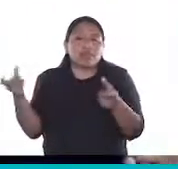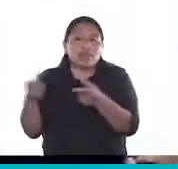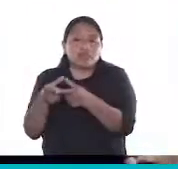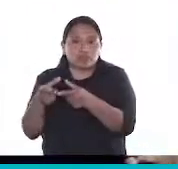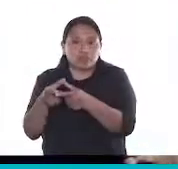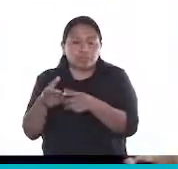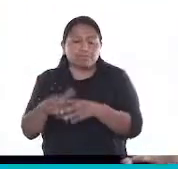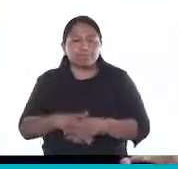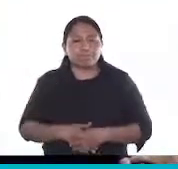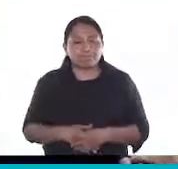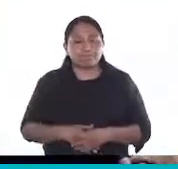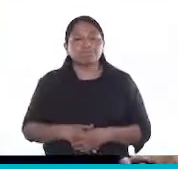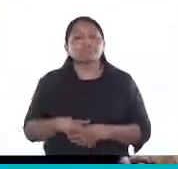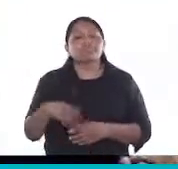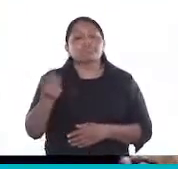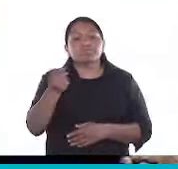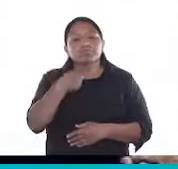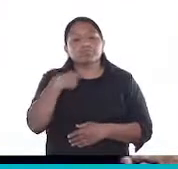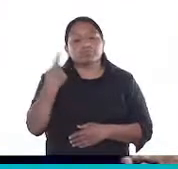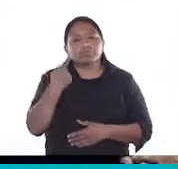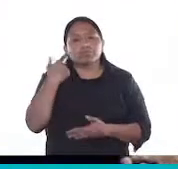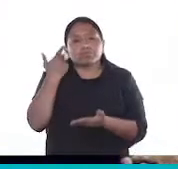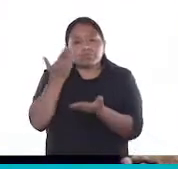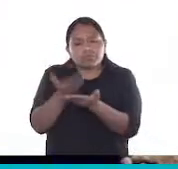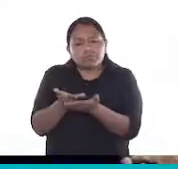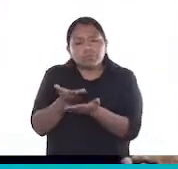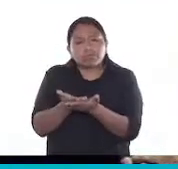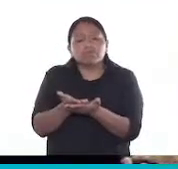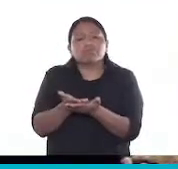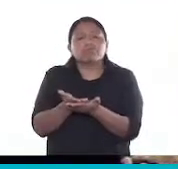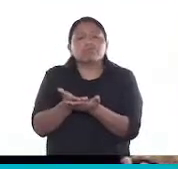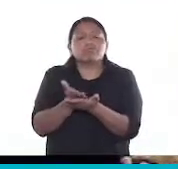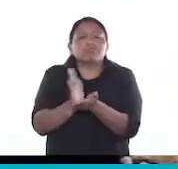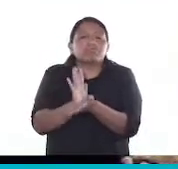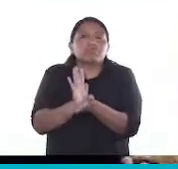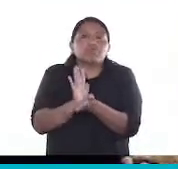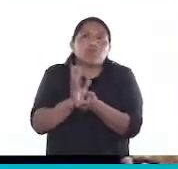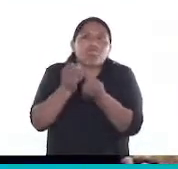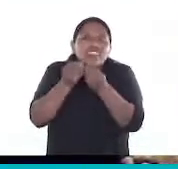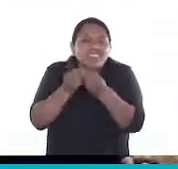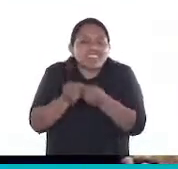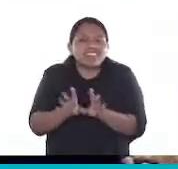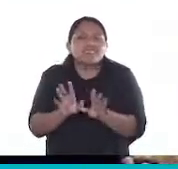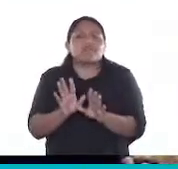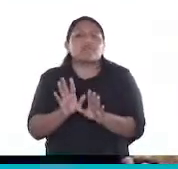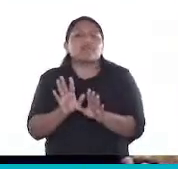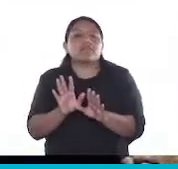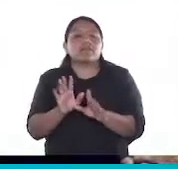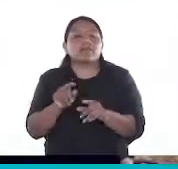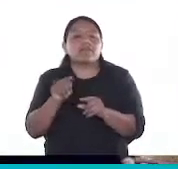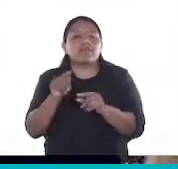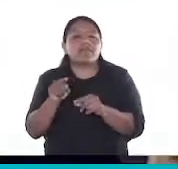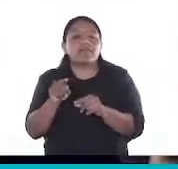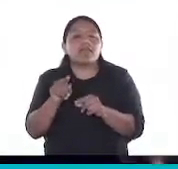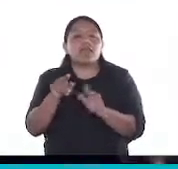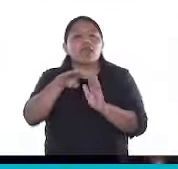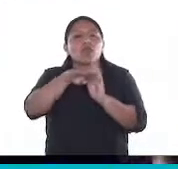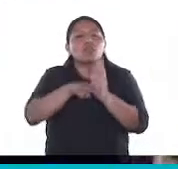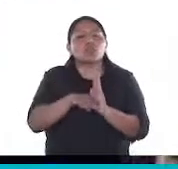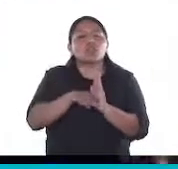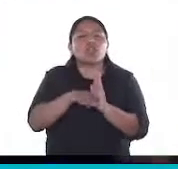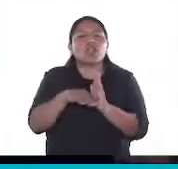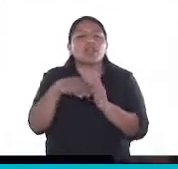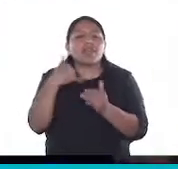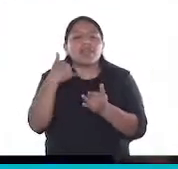Lo que hemos presentado es una iniciativa para derogar el protocolo de uso de